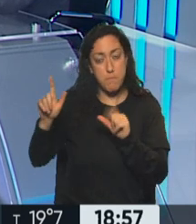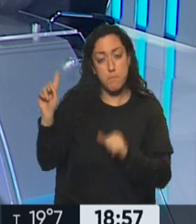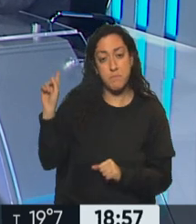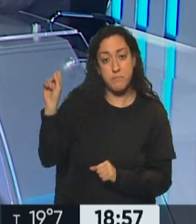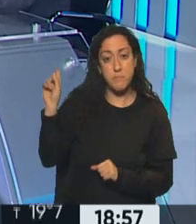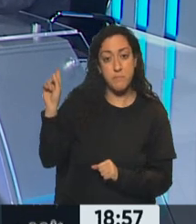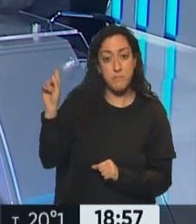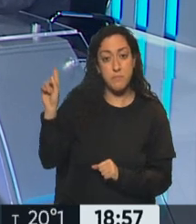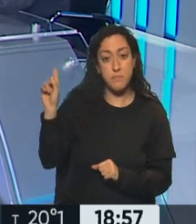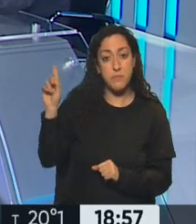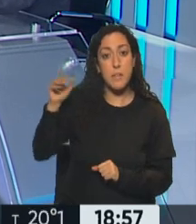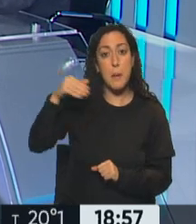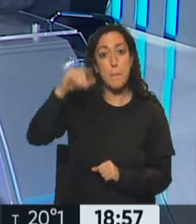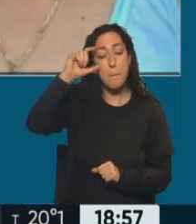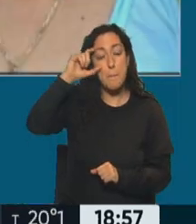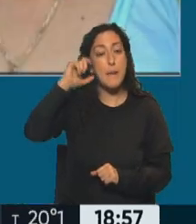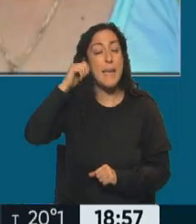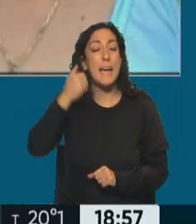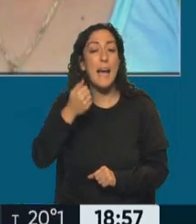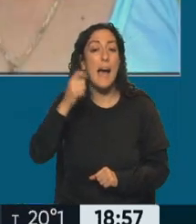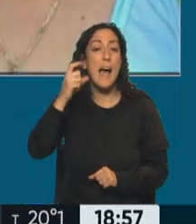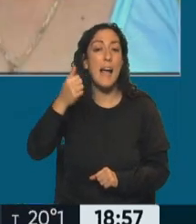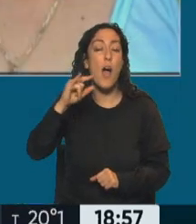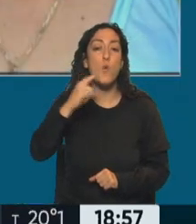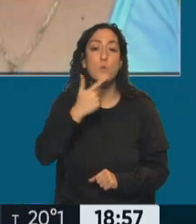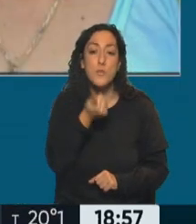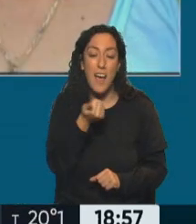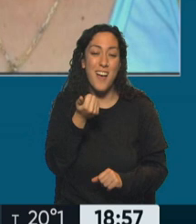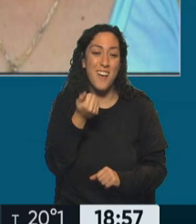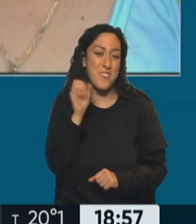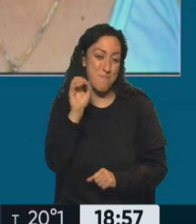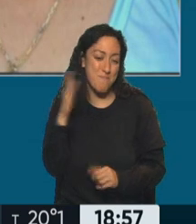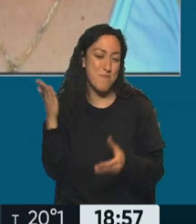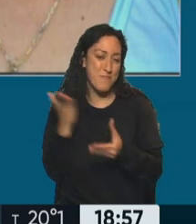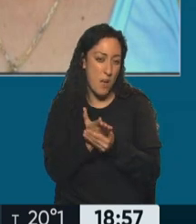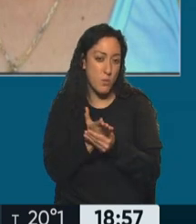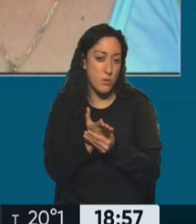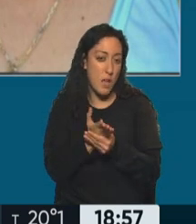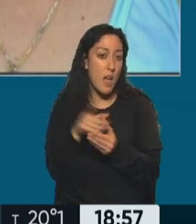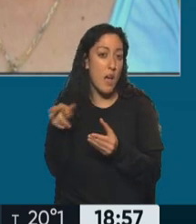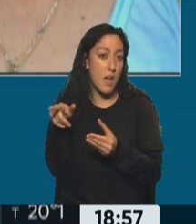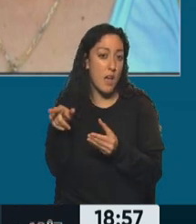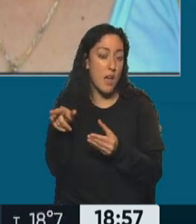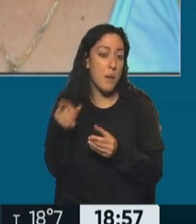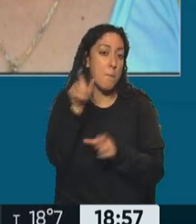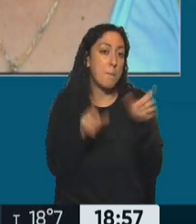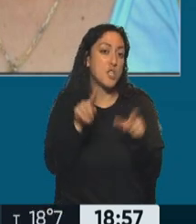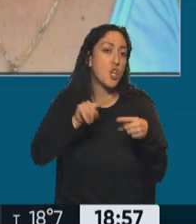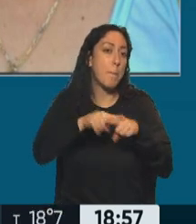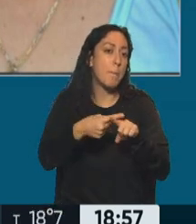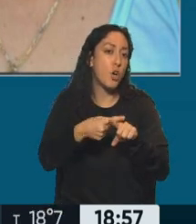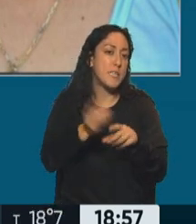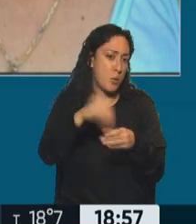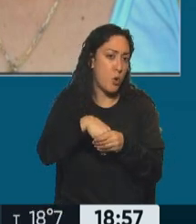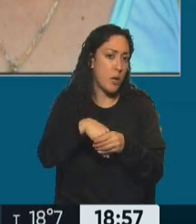Al igual que la mega causa. O la denominada mega causa, que esta es, sí, una causa en que están involucrados dirigentes políticos, por ejemplo,